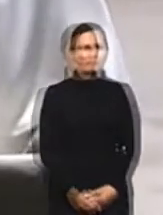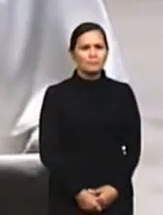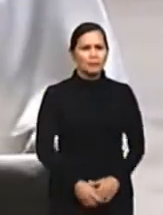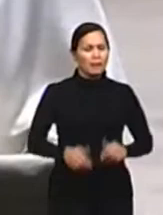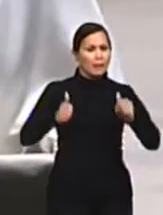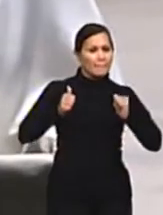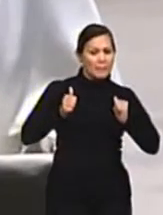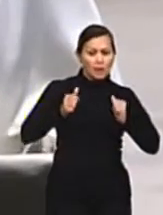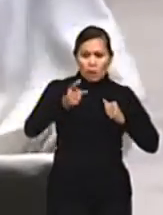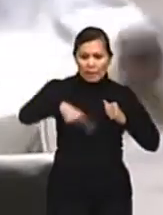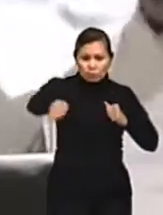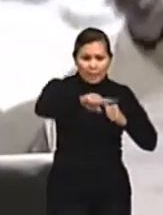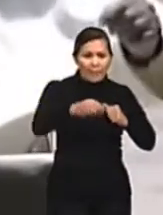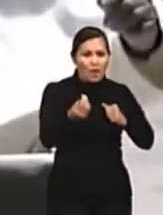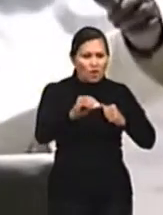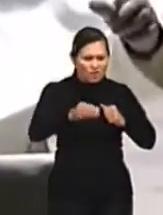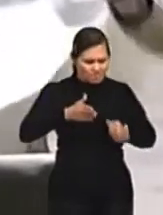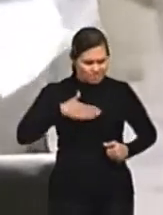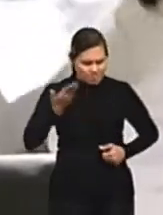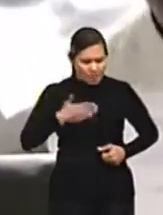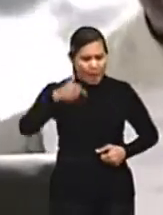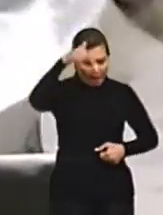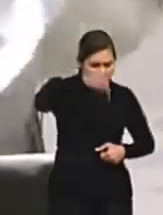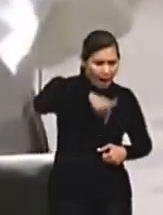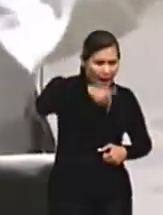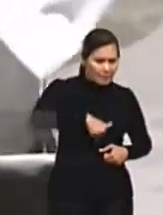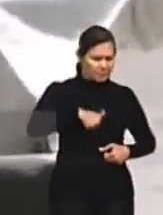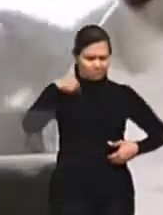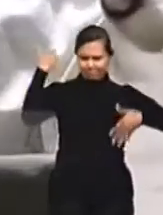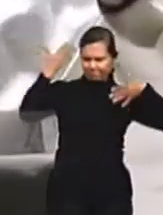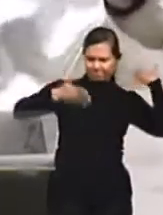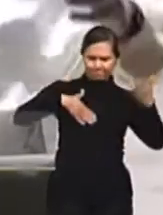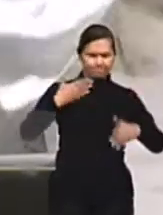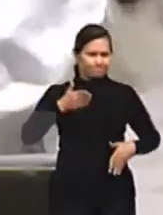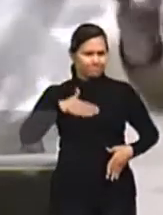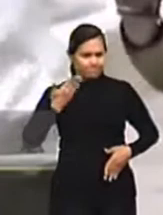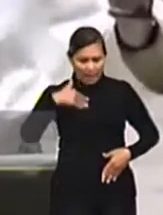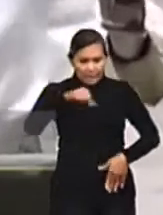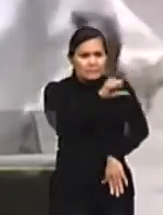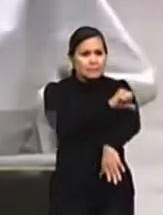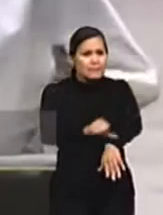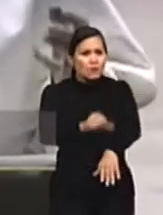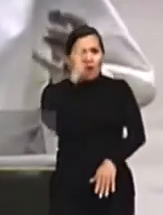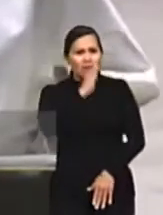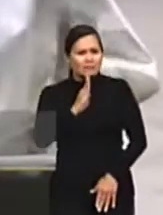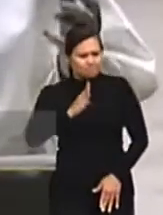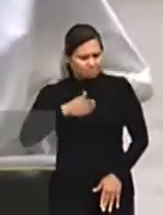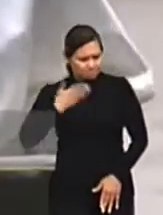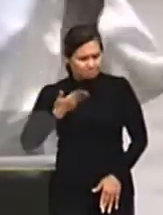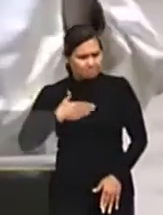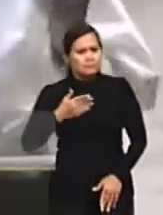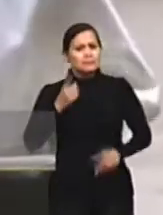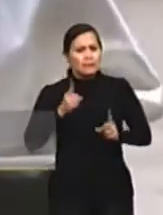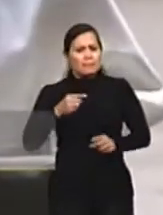Espero lío. Que acá adentro va a haber lío, va a haber. Que acá en Río va haber lío, va a haber. Pero quiero